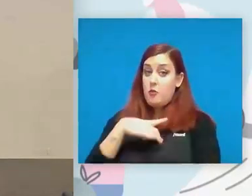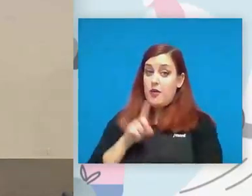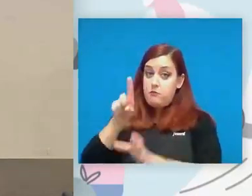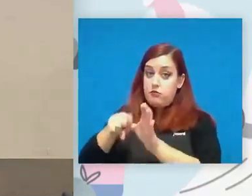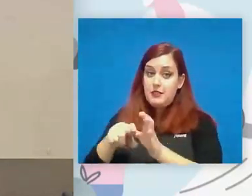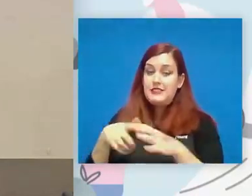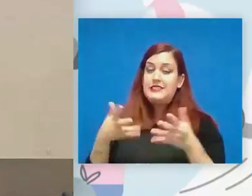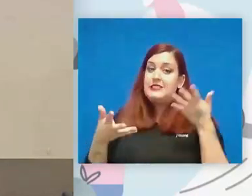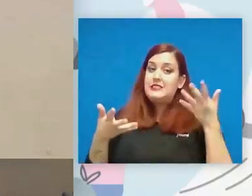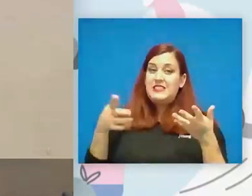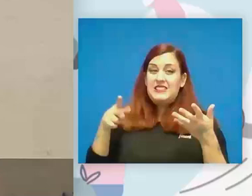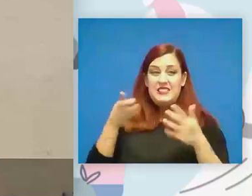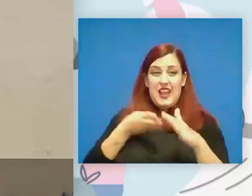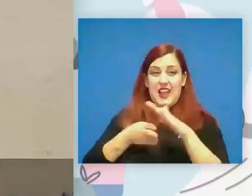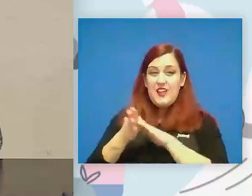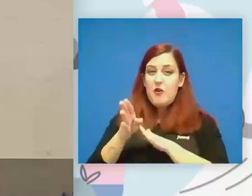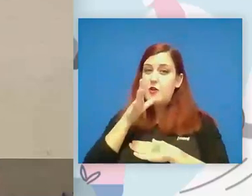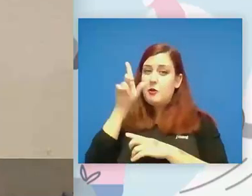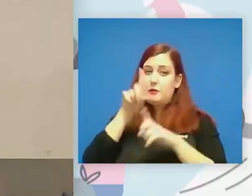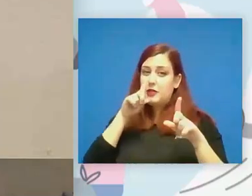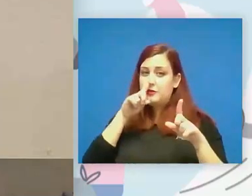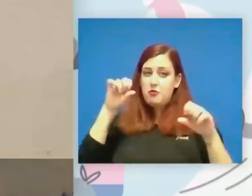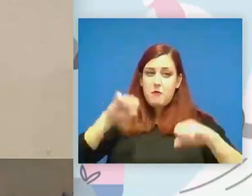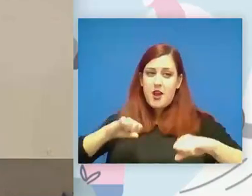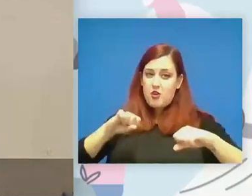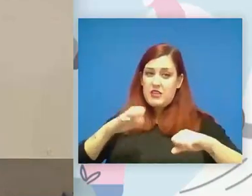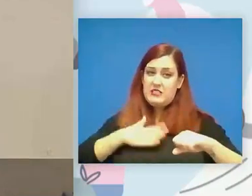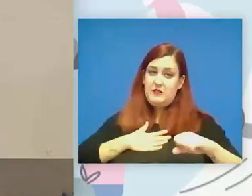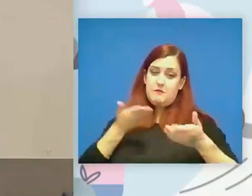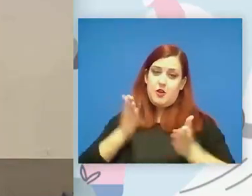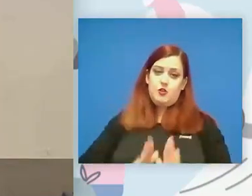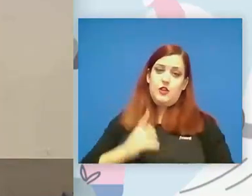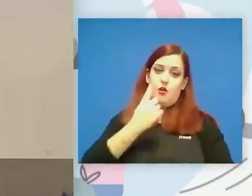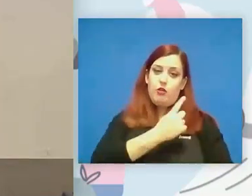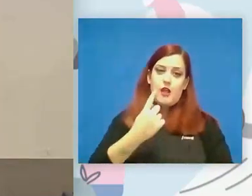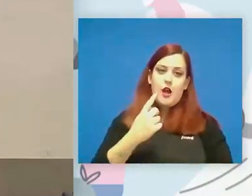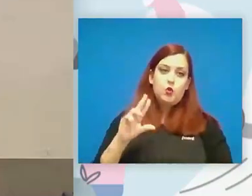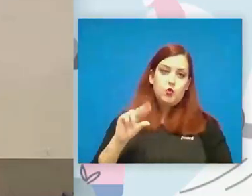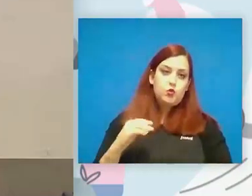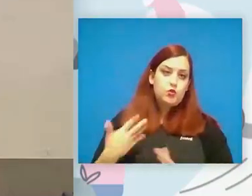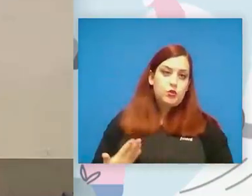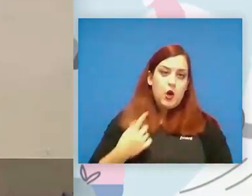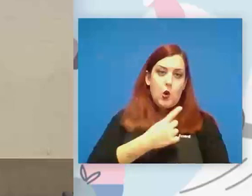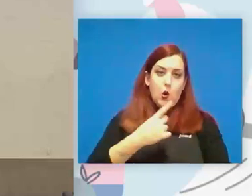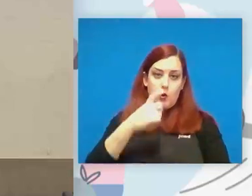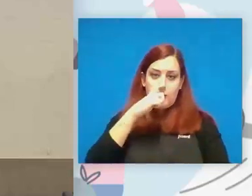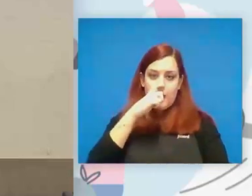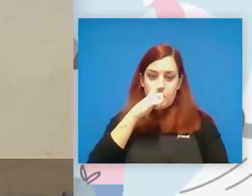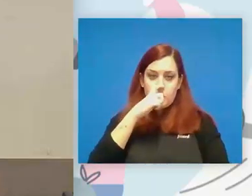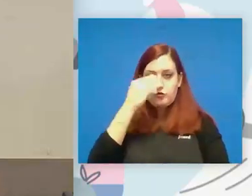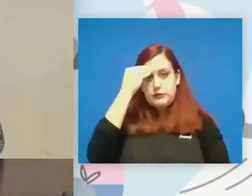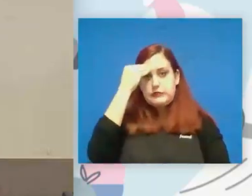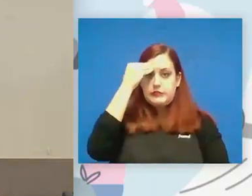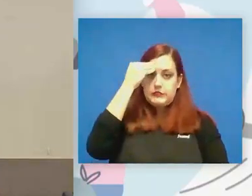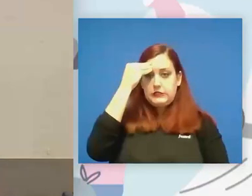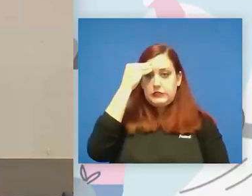es que ahí he ido pero allí son muy mayores mi hijo es que tiene 11 años yo hostia 11 años 11 años 11 años pues no